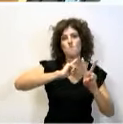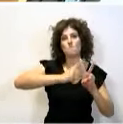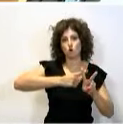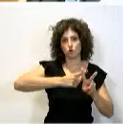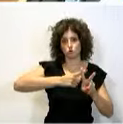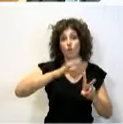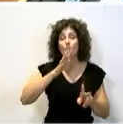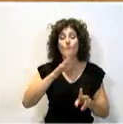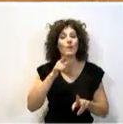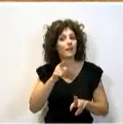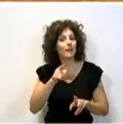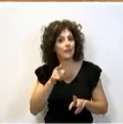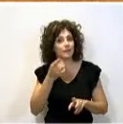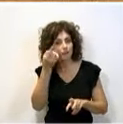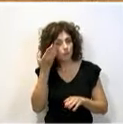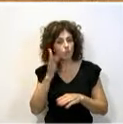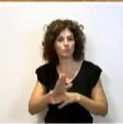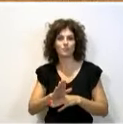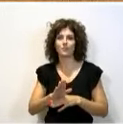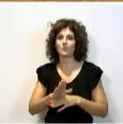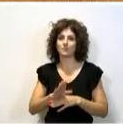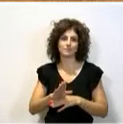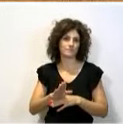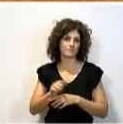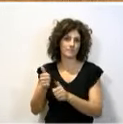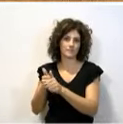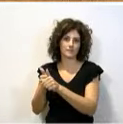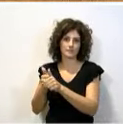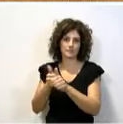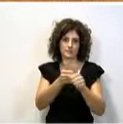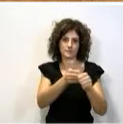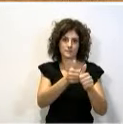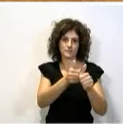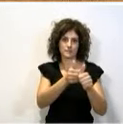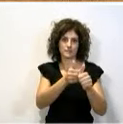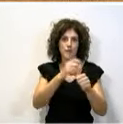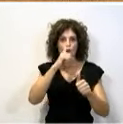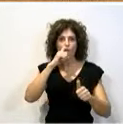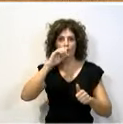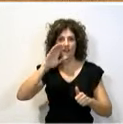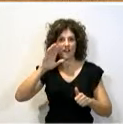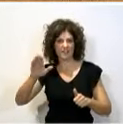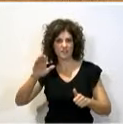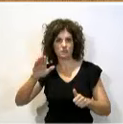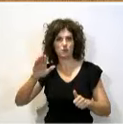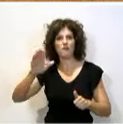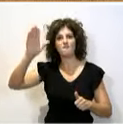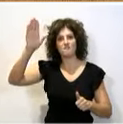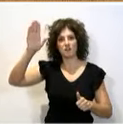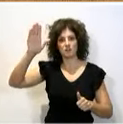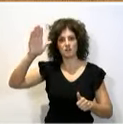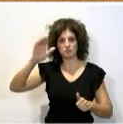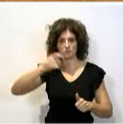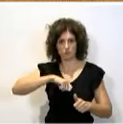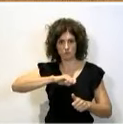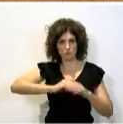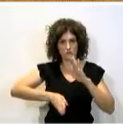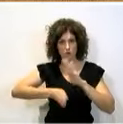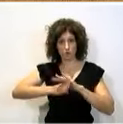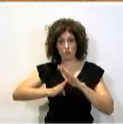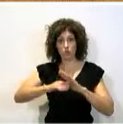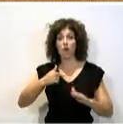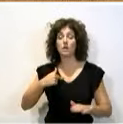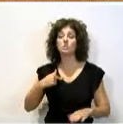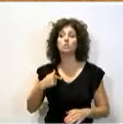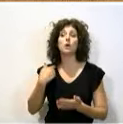esta proposición no de ley es seguir en manos del franquismo y del fascismo en nuestro país. Les pido